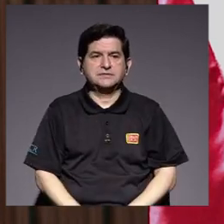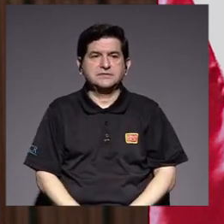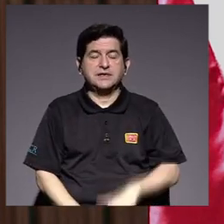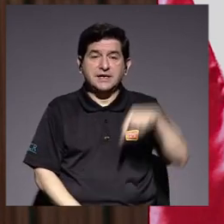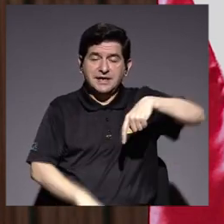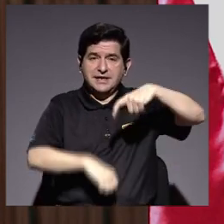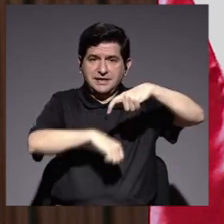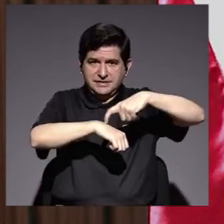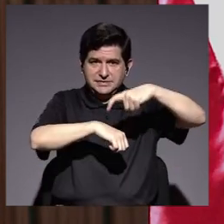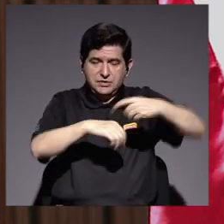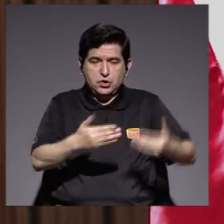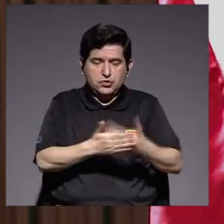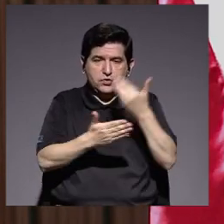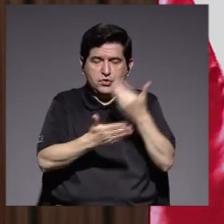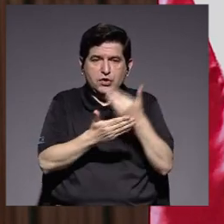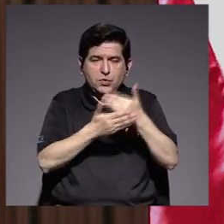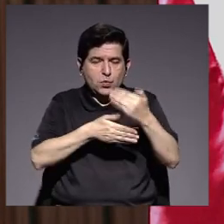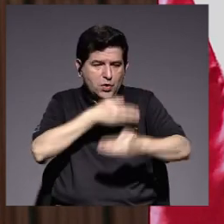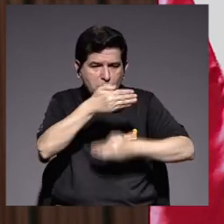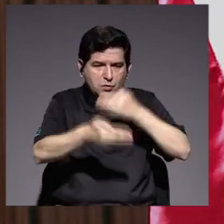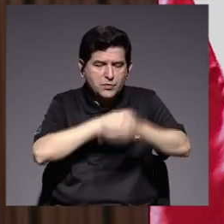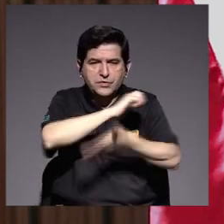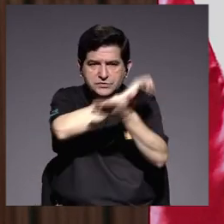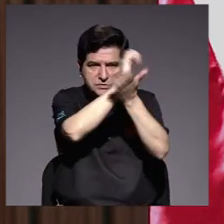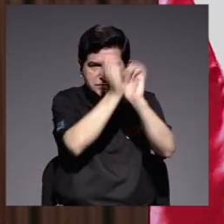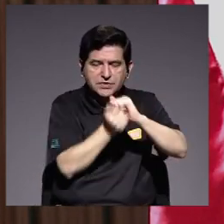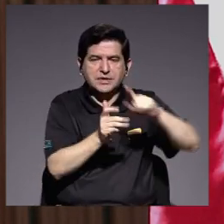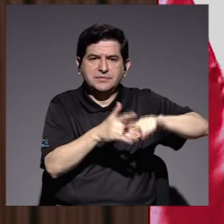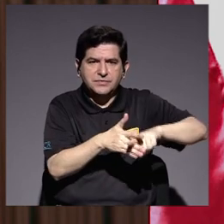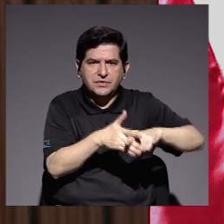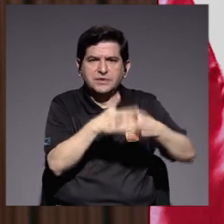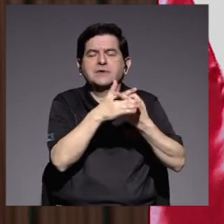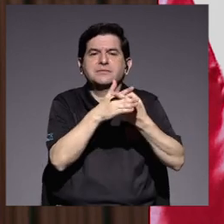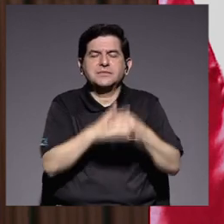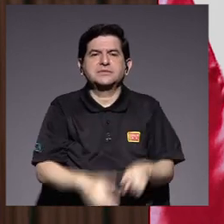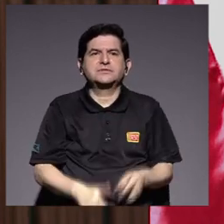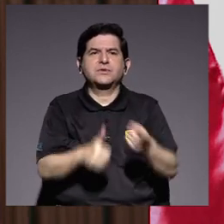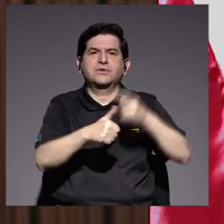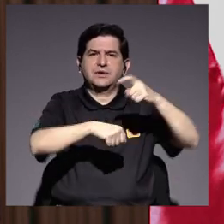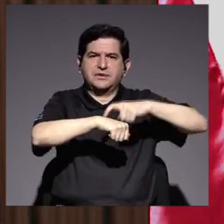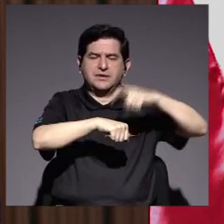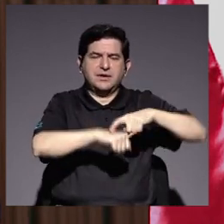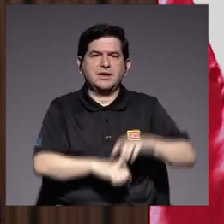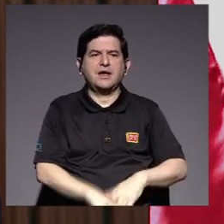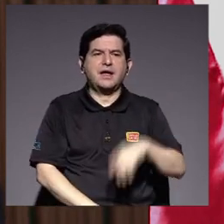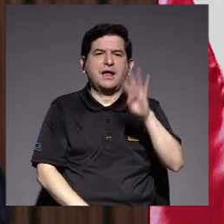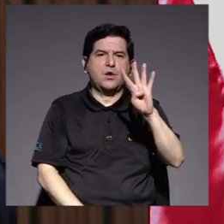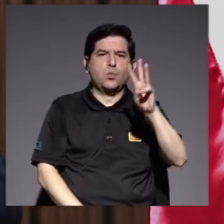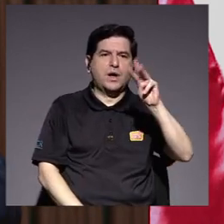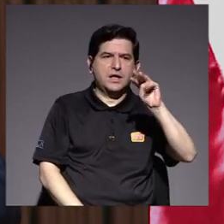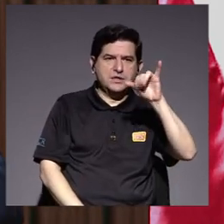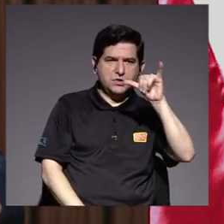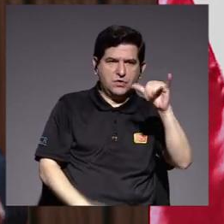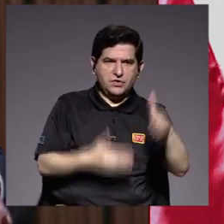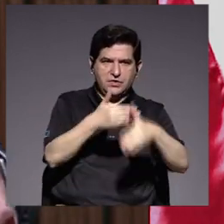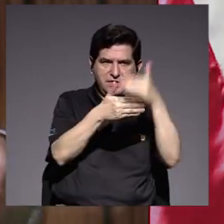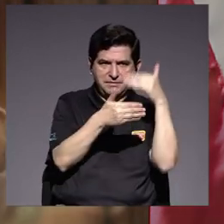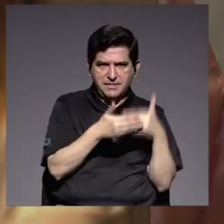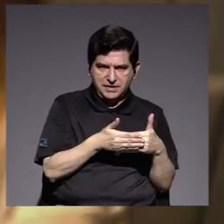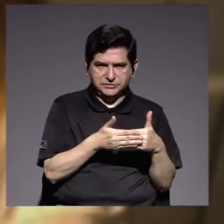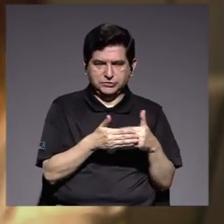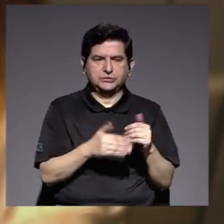esta nueva administración de transición que arrancó en principio el día 4 de mayo anterior.